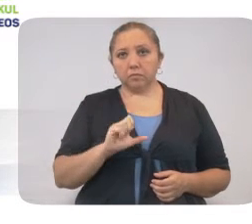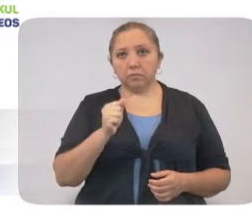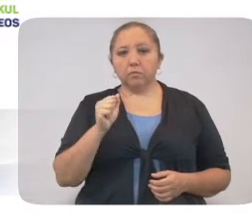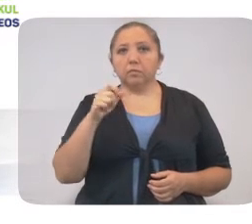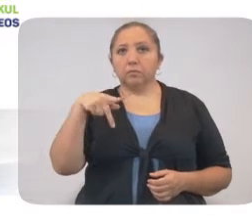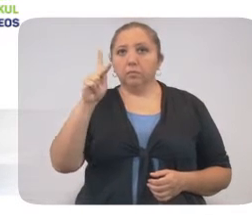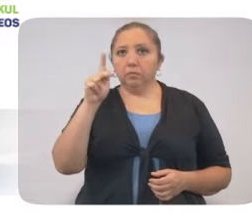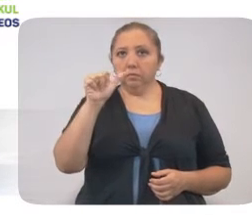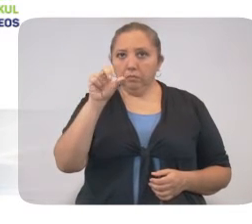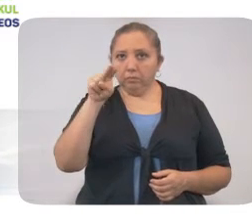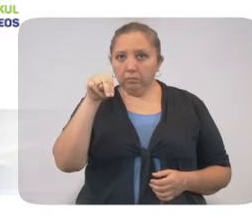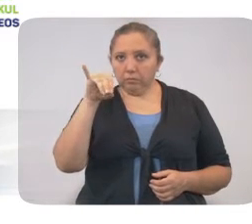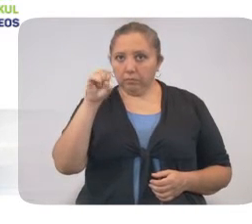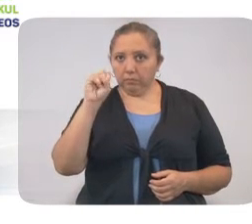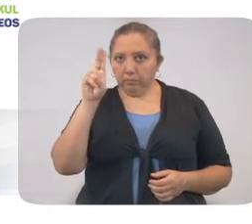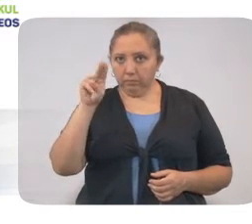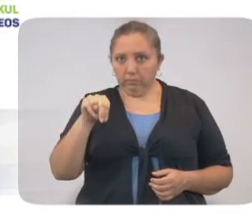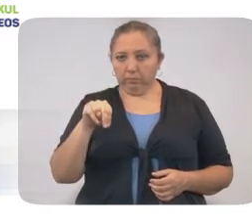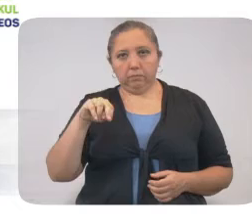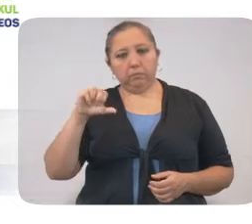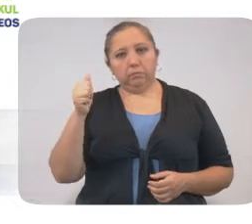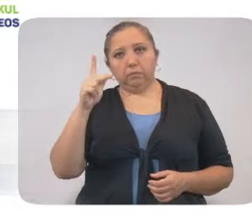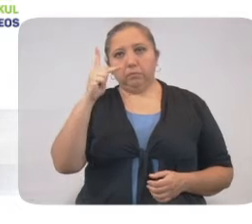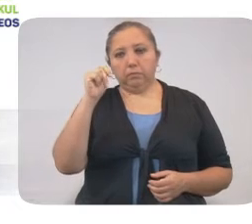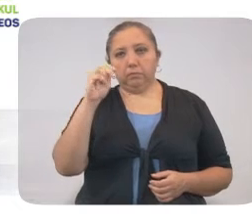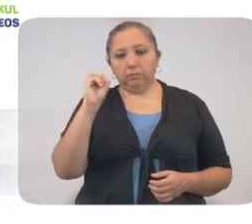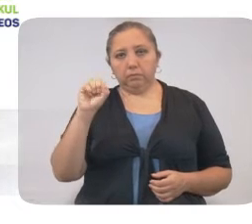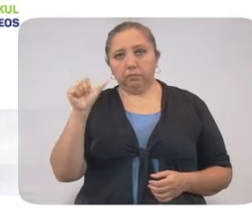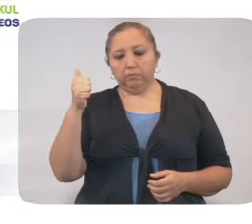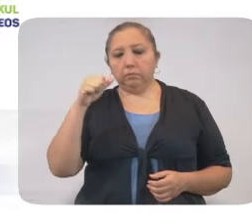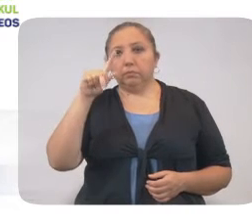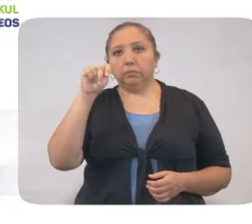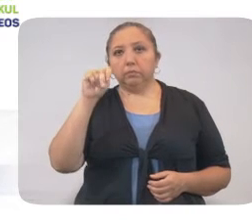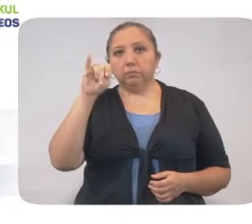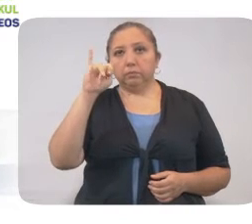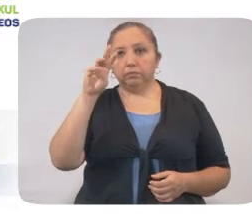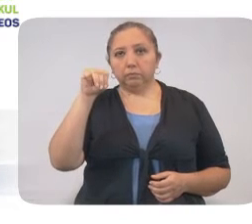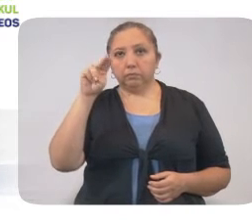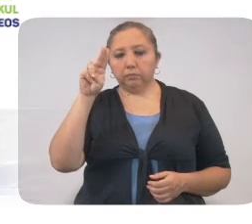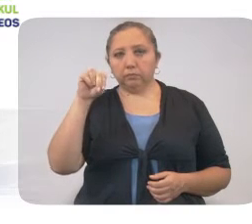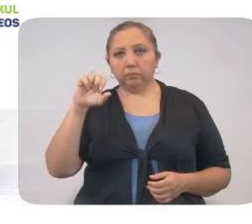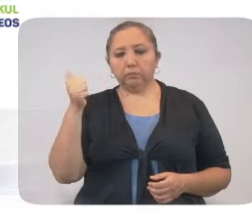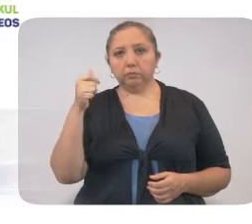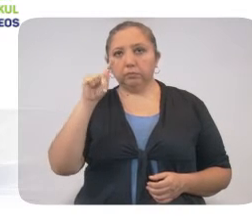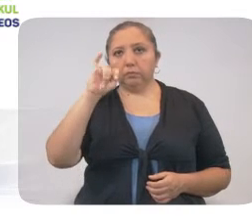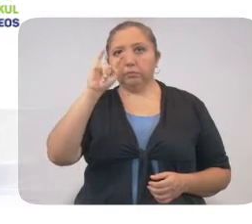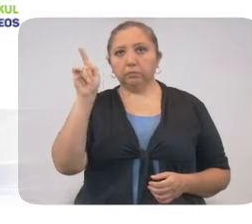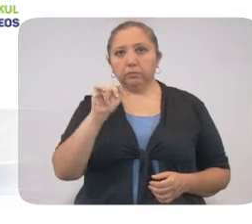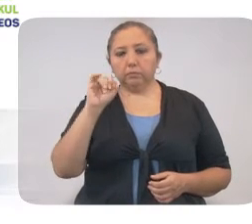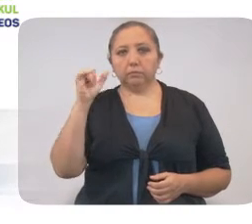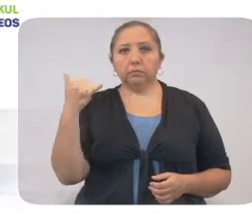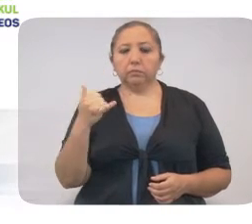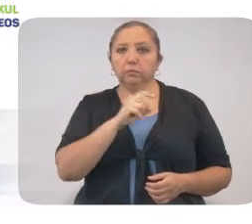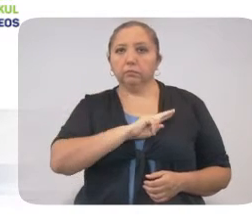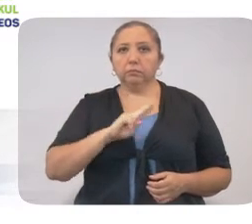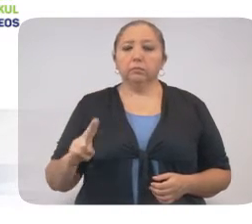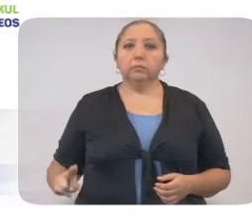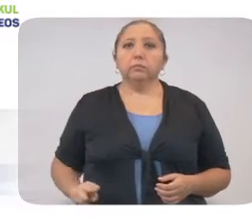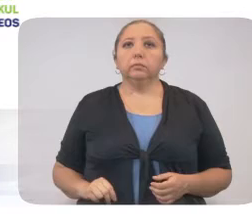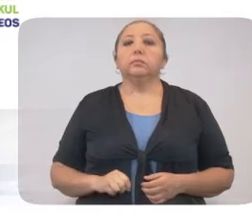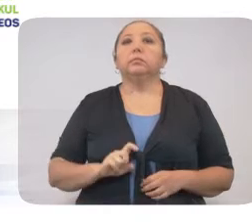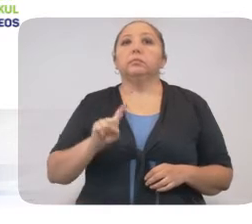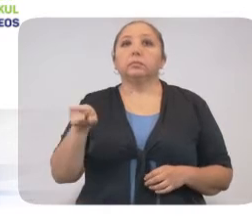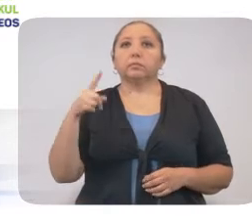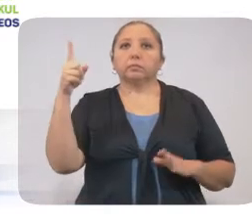Canacín, Muna, Oshkuzkab, Peto, TECO, TINUM, TISPEWAL, TISIMIN y UMAN. En total,